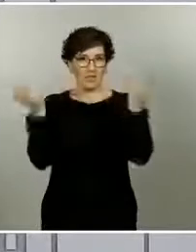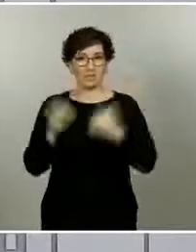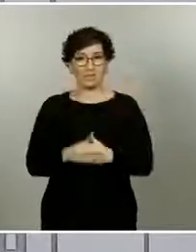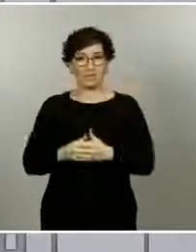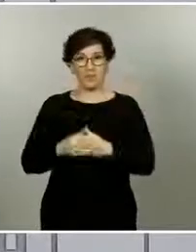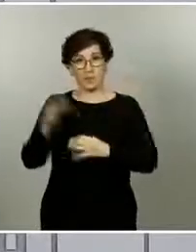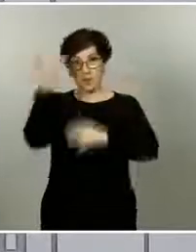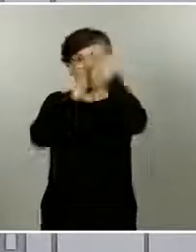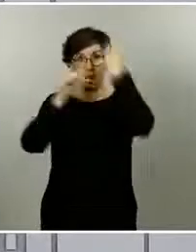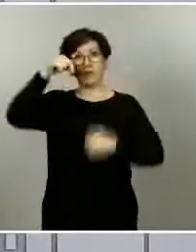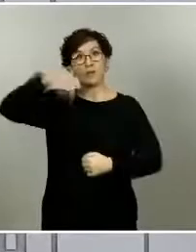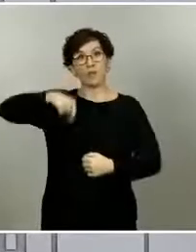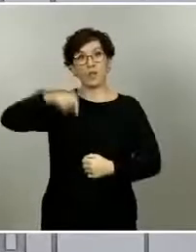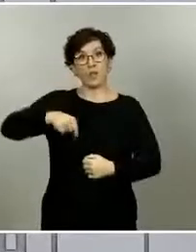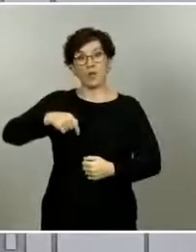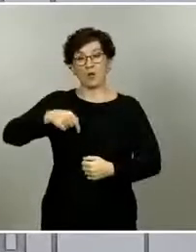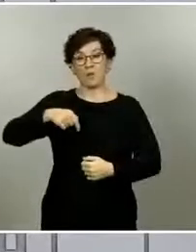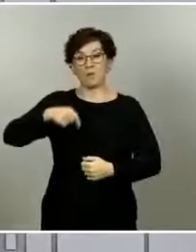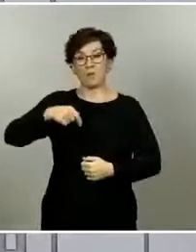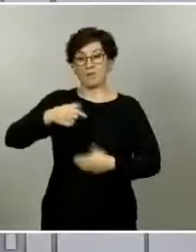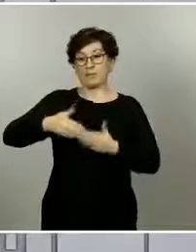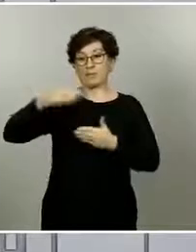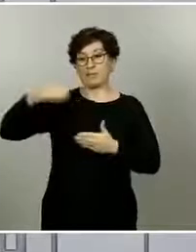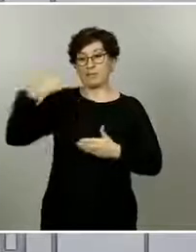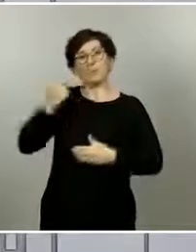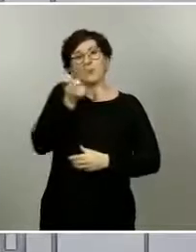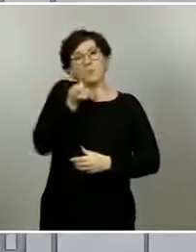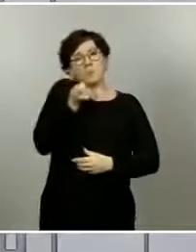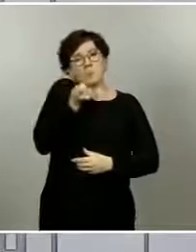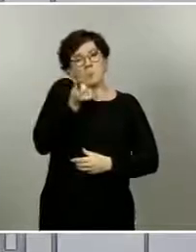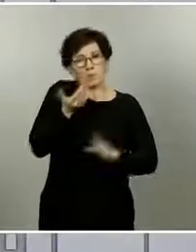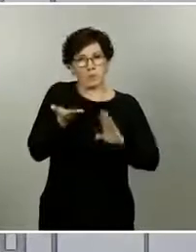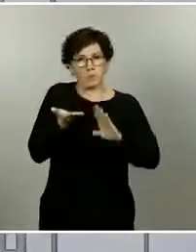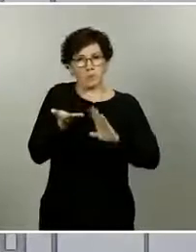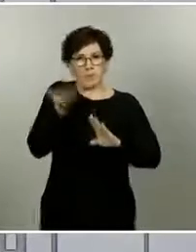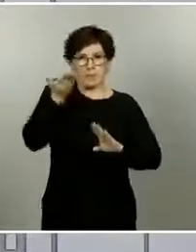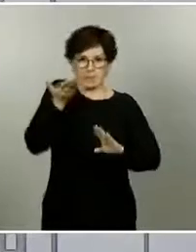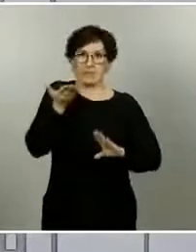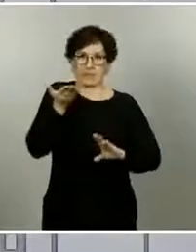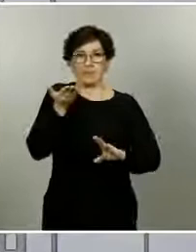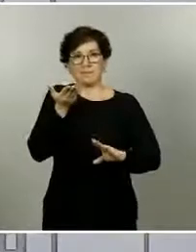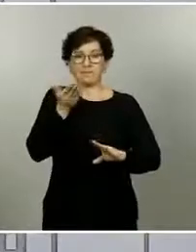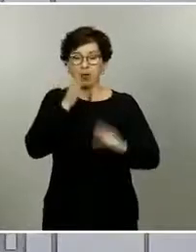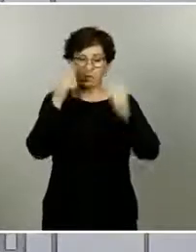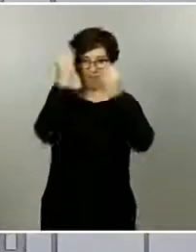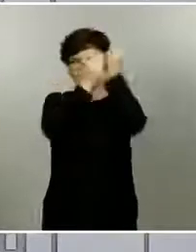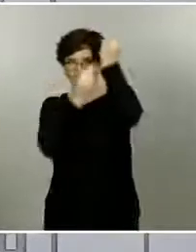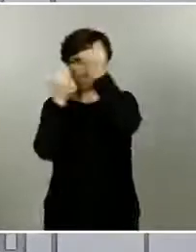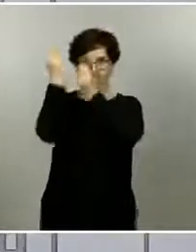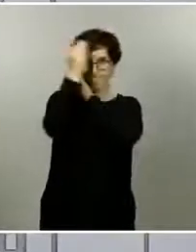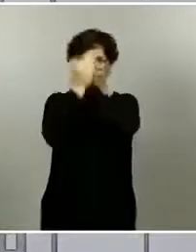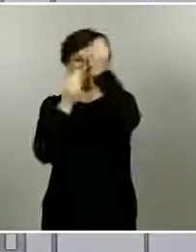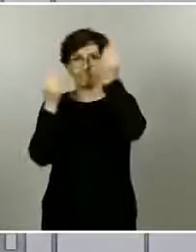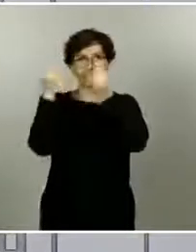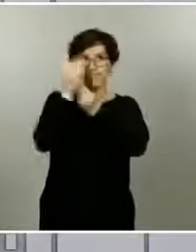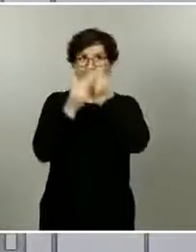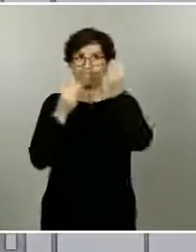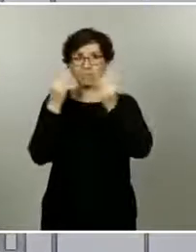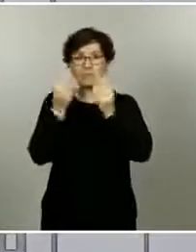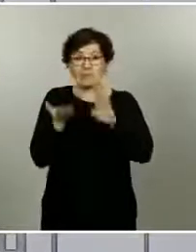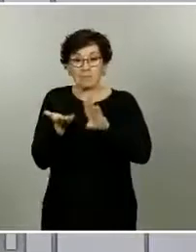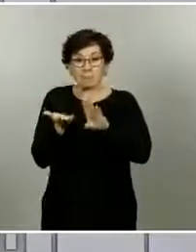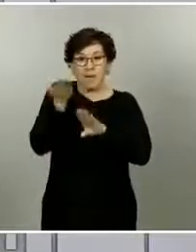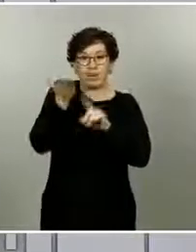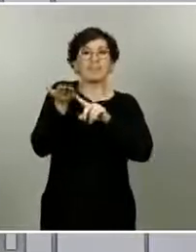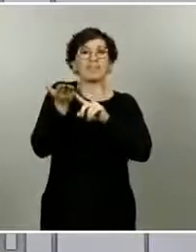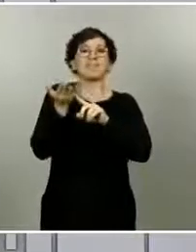Bueno, los datos de hoy son ligeramente superiores a los que teníamos en estos días. Es un pequeño repunte. Estamos valorando si es una de las